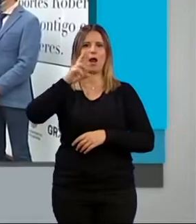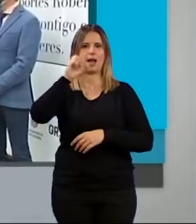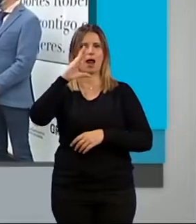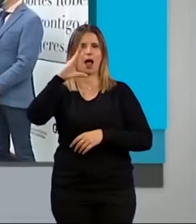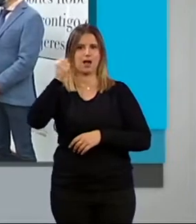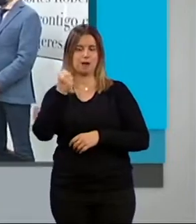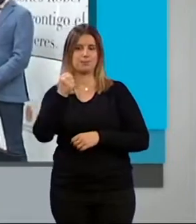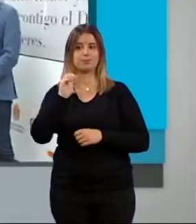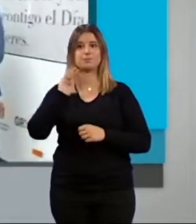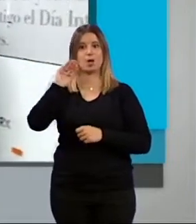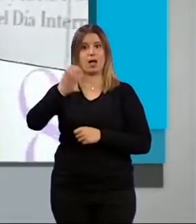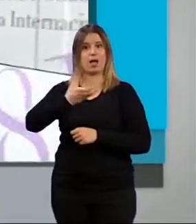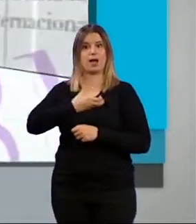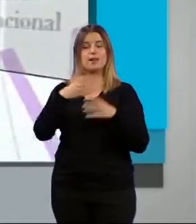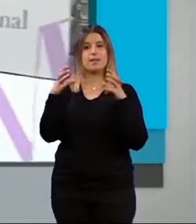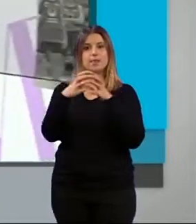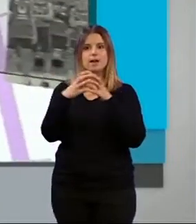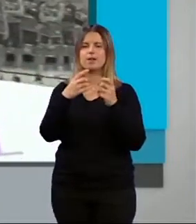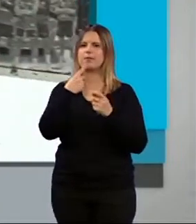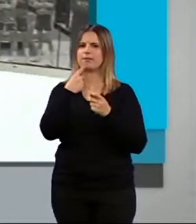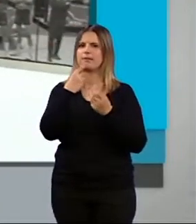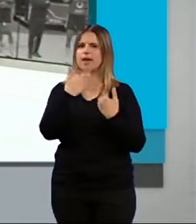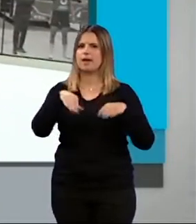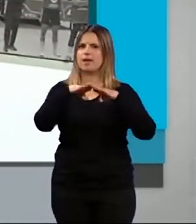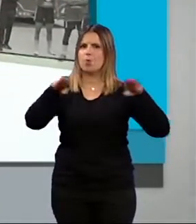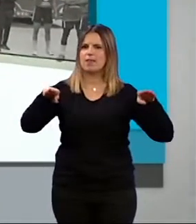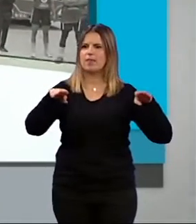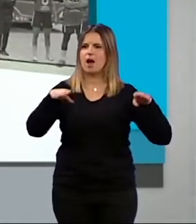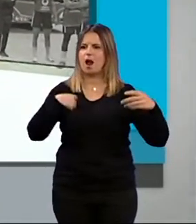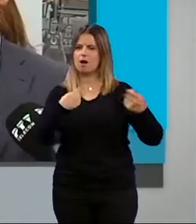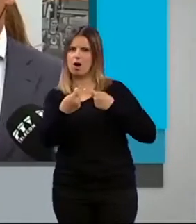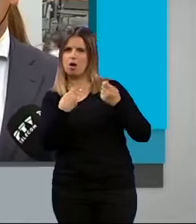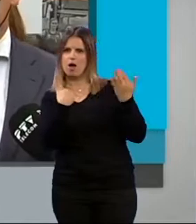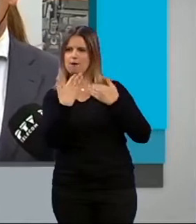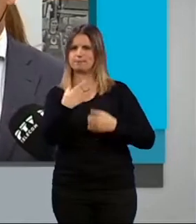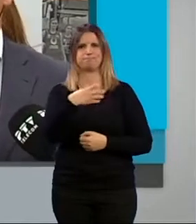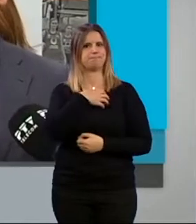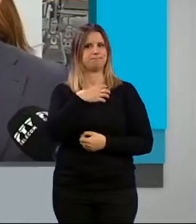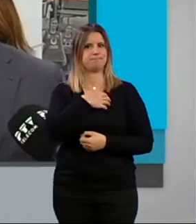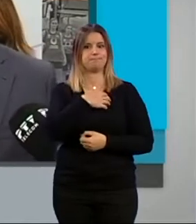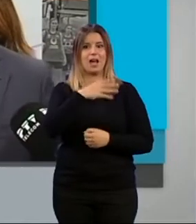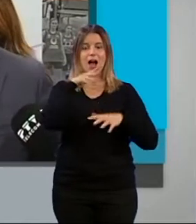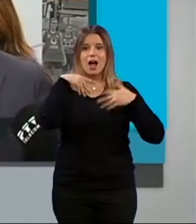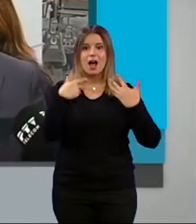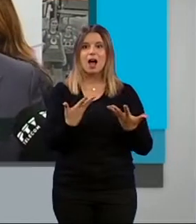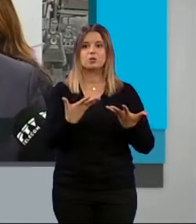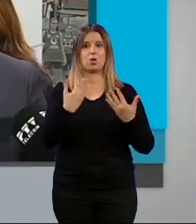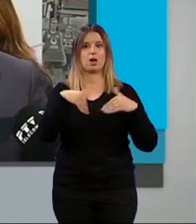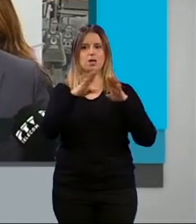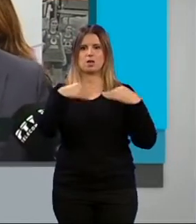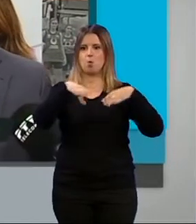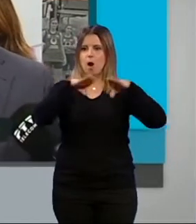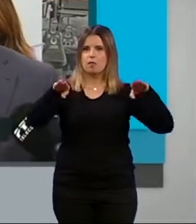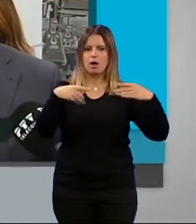Por su parte, el alcalde de Granada ha insistido en que la igualdad no es negociable. En el mundo en el que estamos viviendo la igualdad no es negociable,